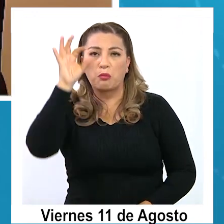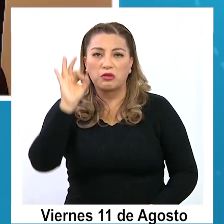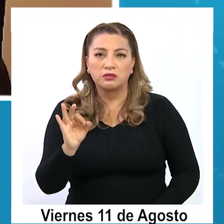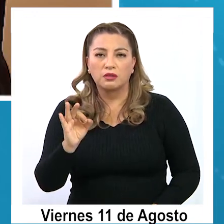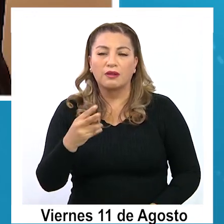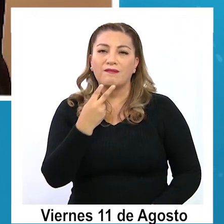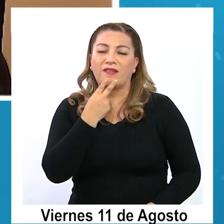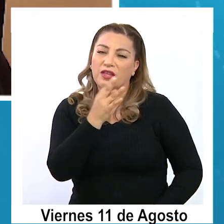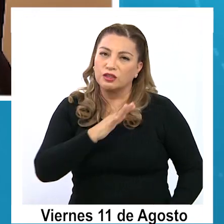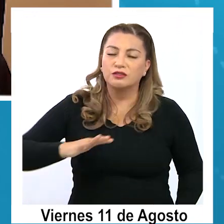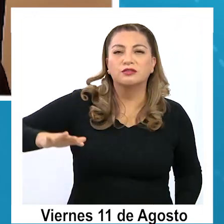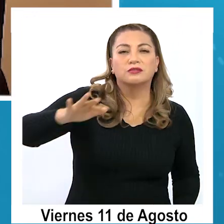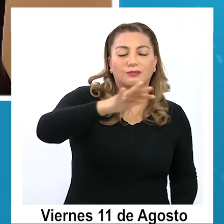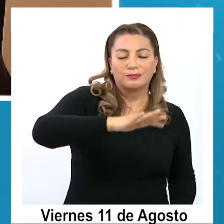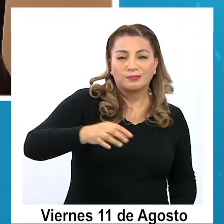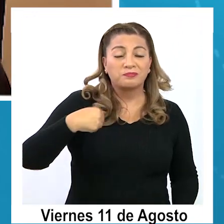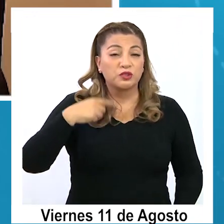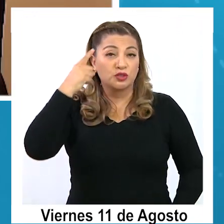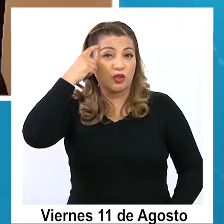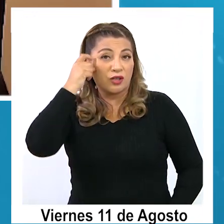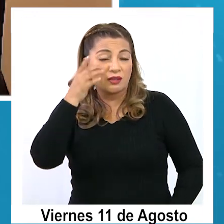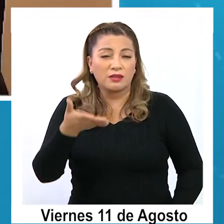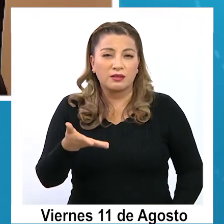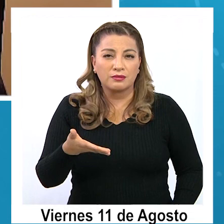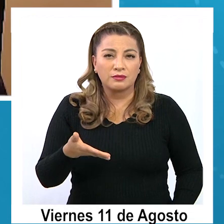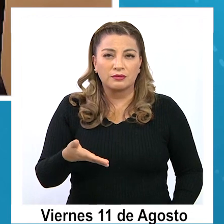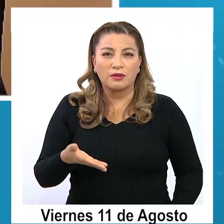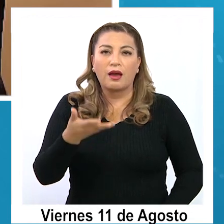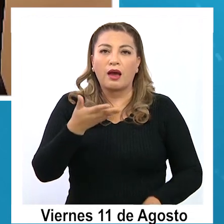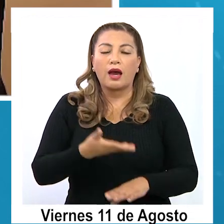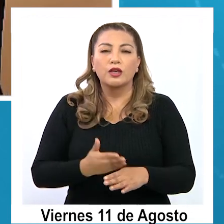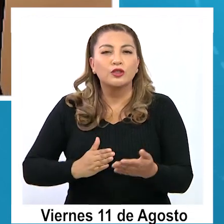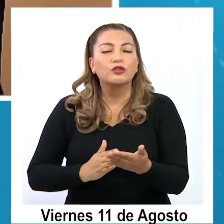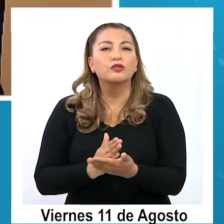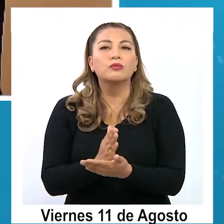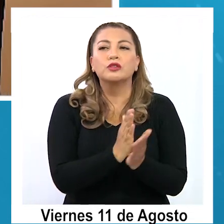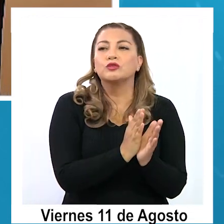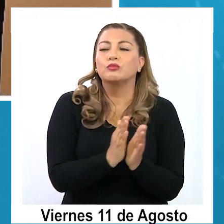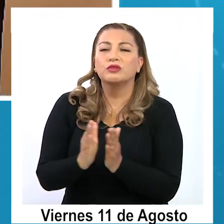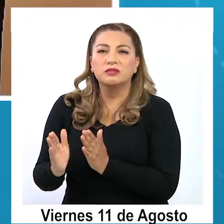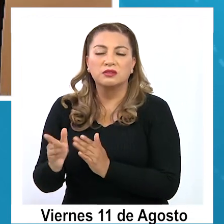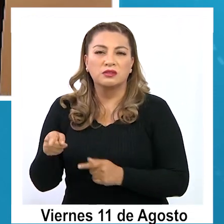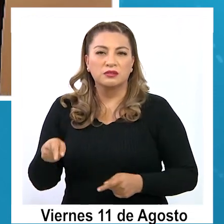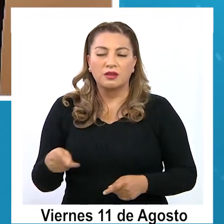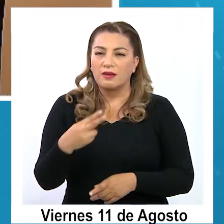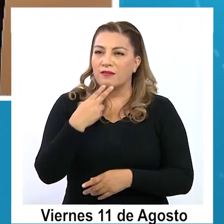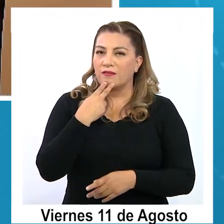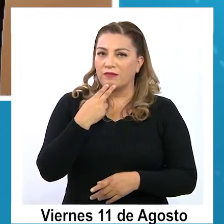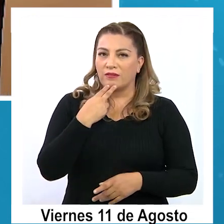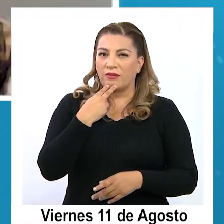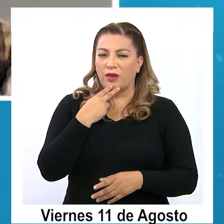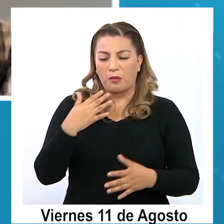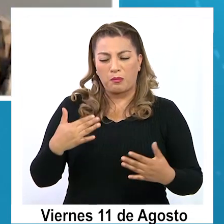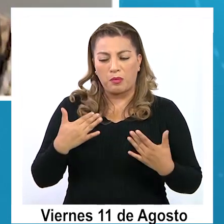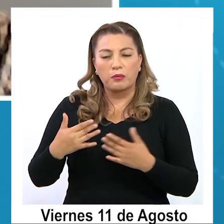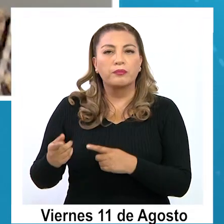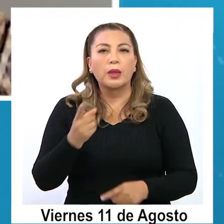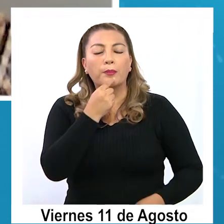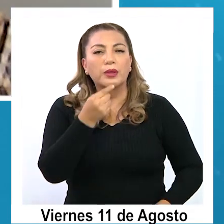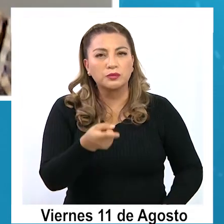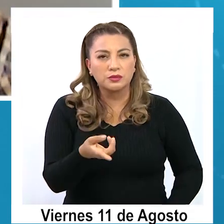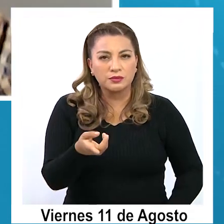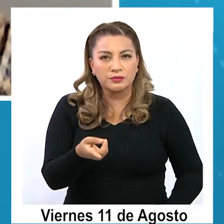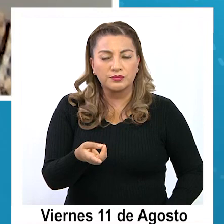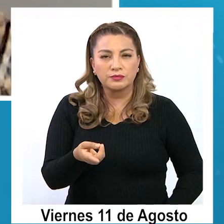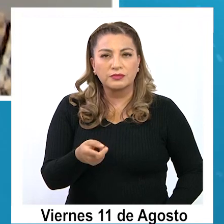todos, ¿no? Bueno, yo creo que se abre un proceso donde esta tensión se va a vivir de manera más intensa. En definitiva,